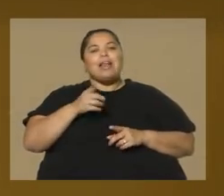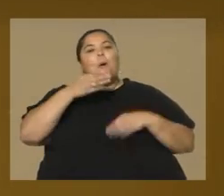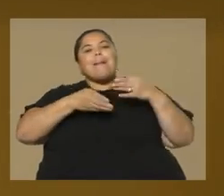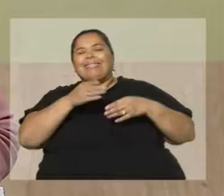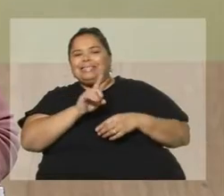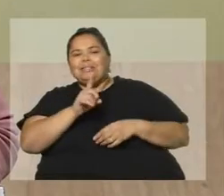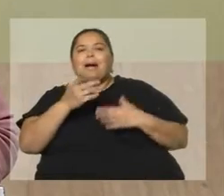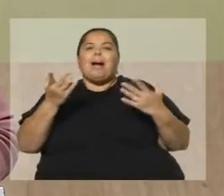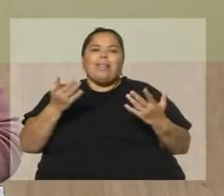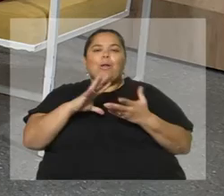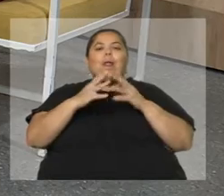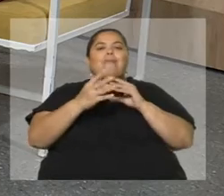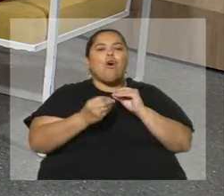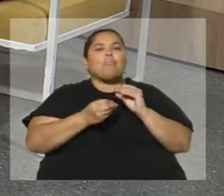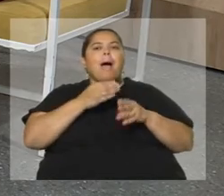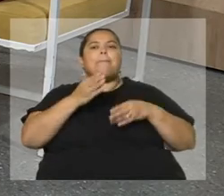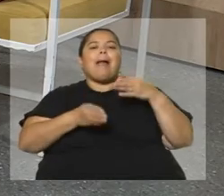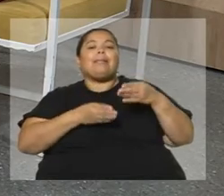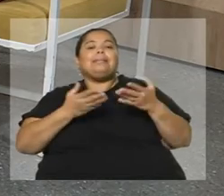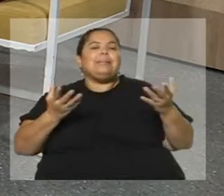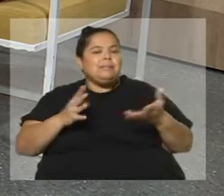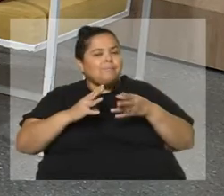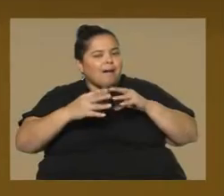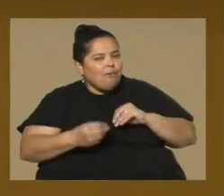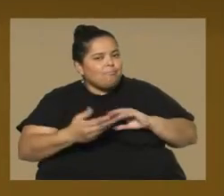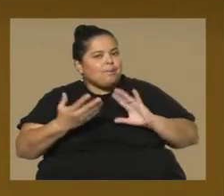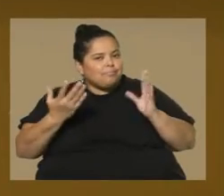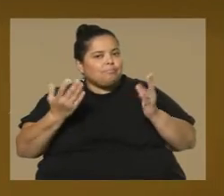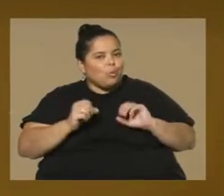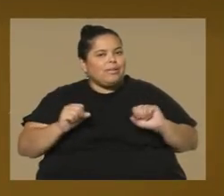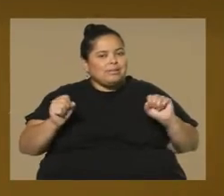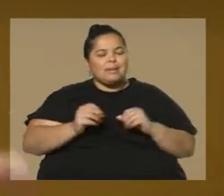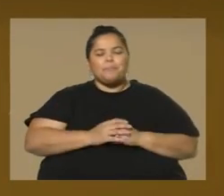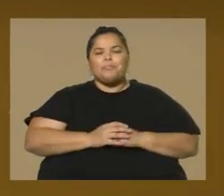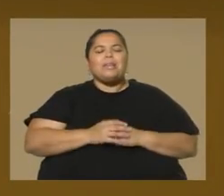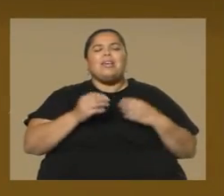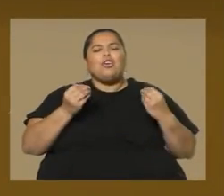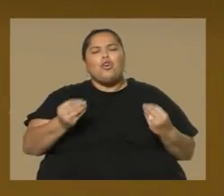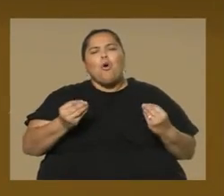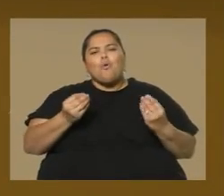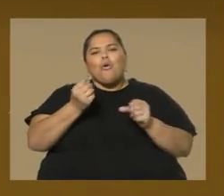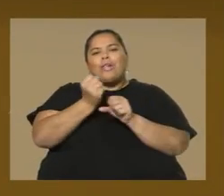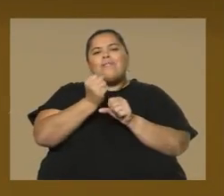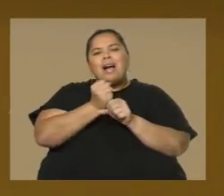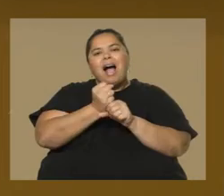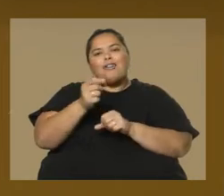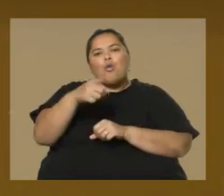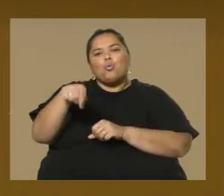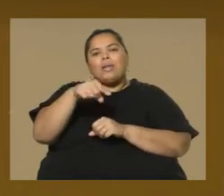O sí. O sí. No puede ser. ¿Y cómo se dialogan, cómo trabajaron los textos de